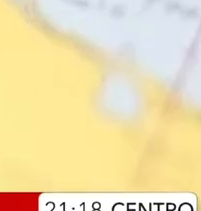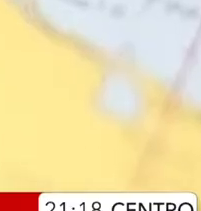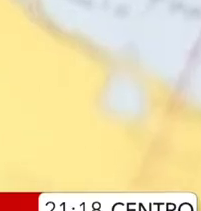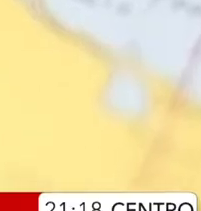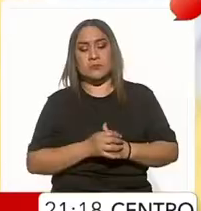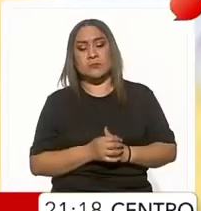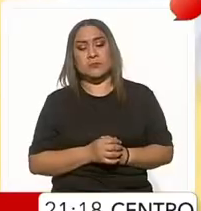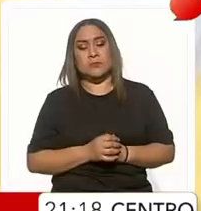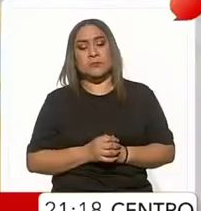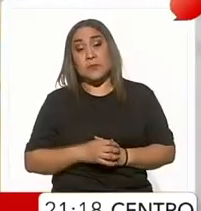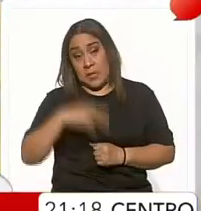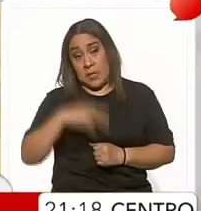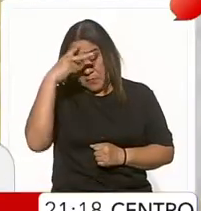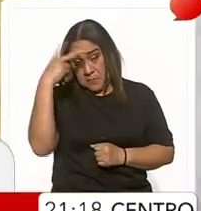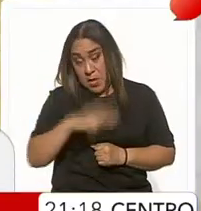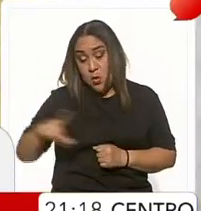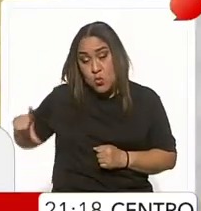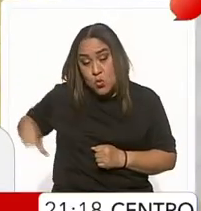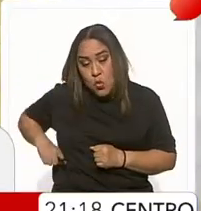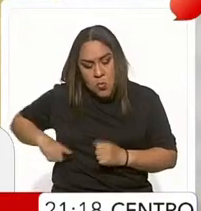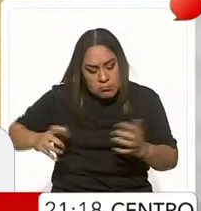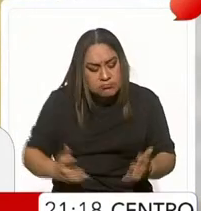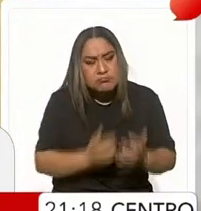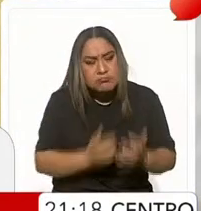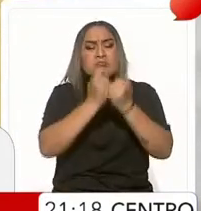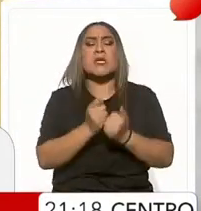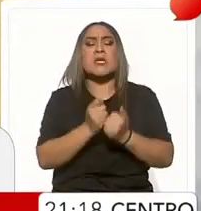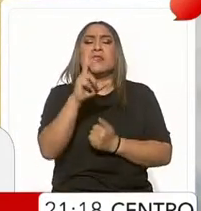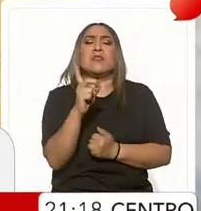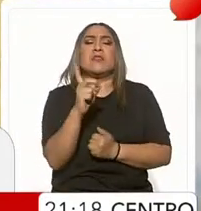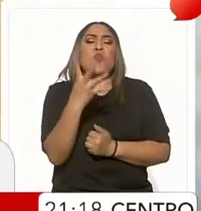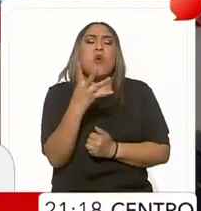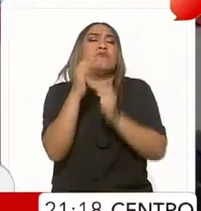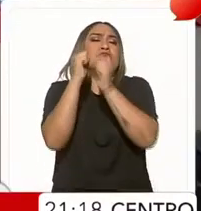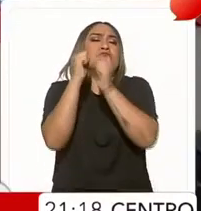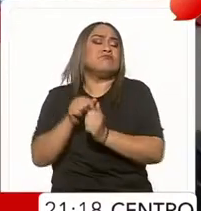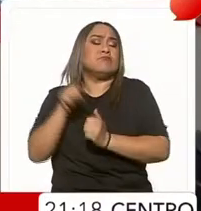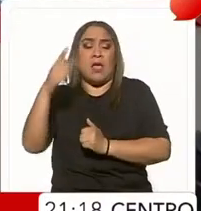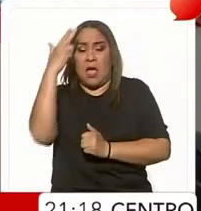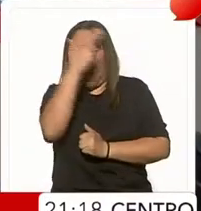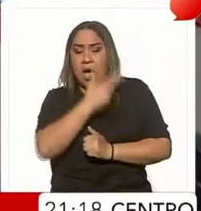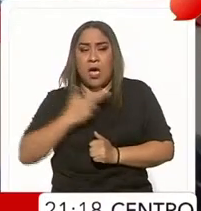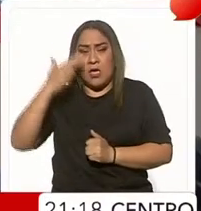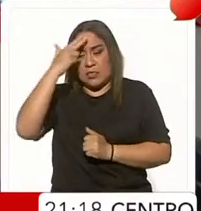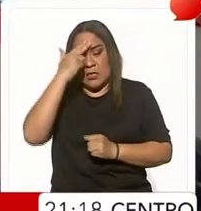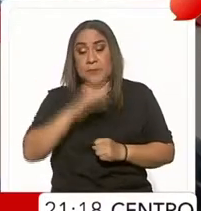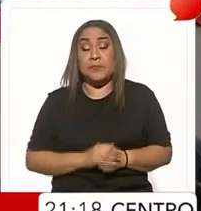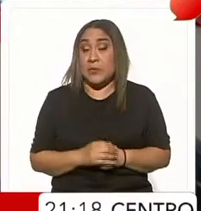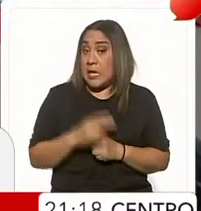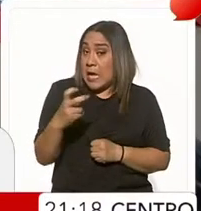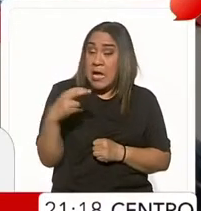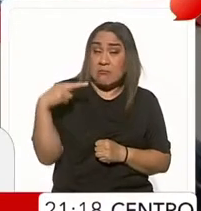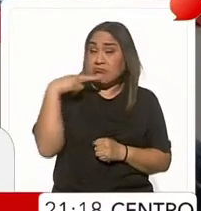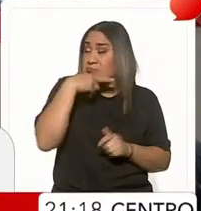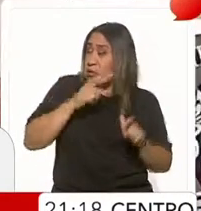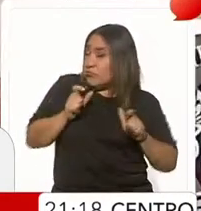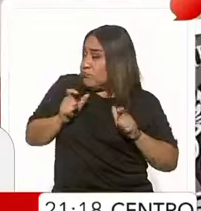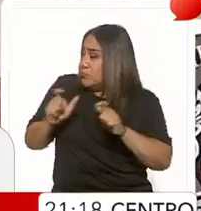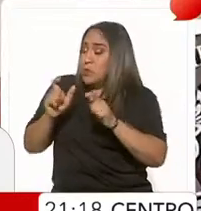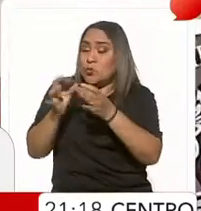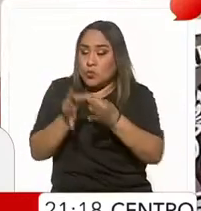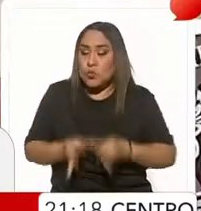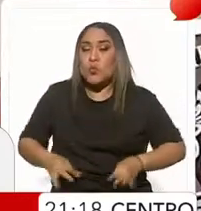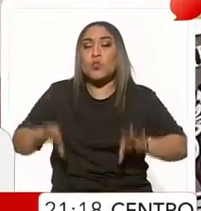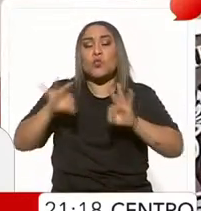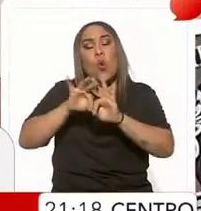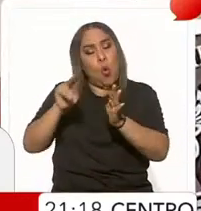El gobierno mexicano rescató a 34 con nacionales que estaban en Haití. Esta fue una operación muy importante, muy relevante para